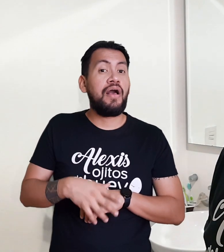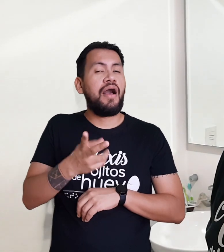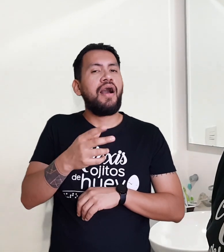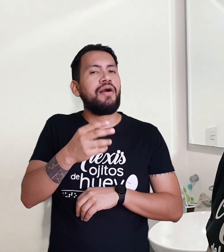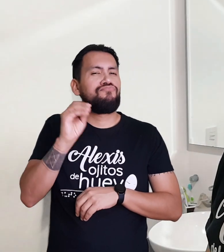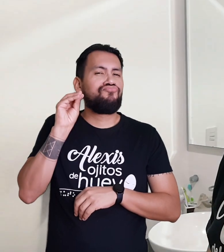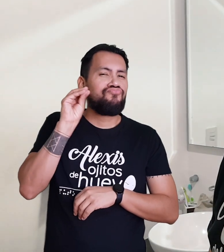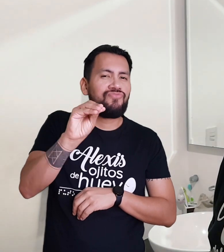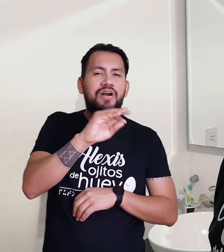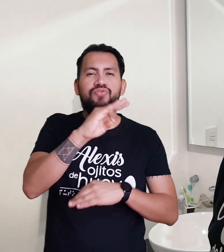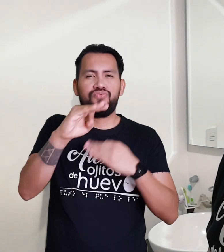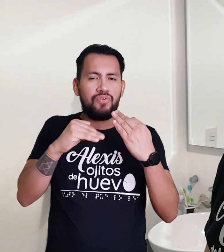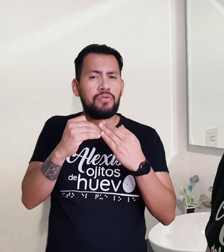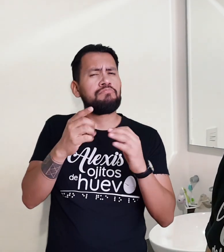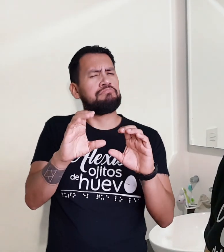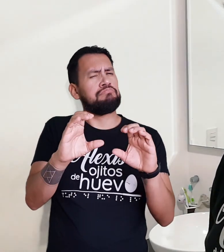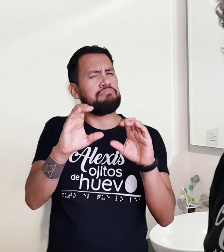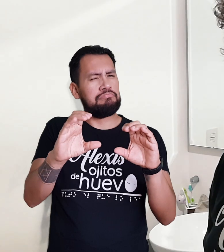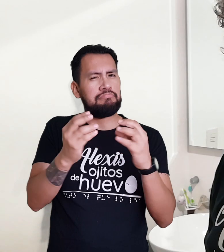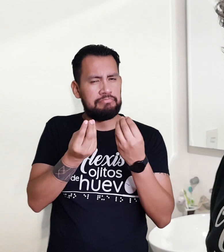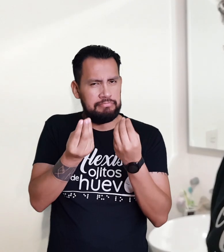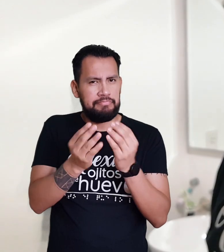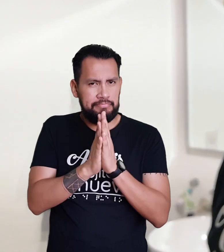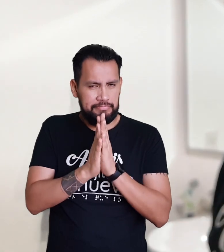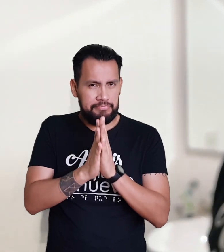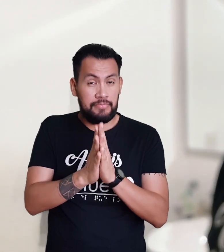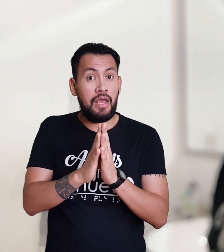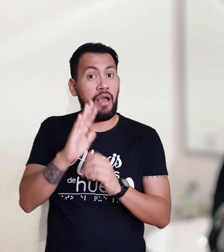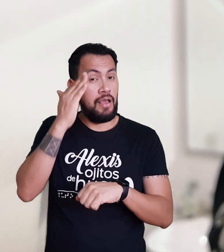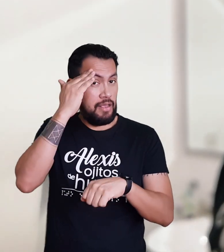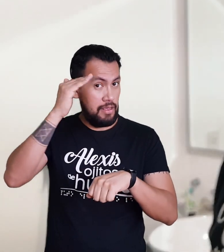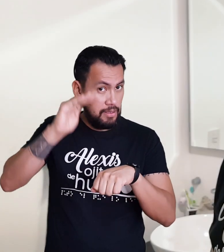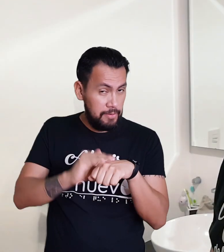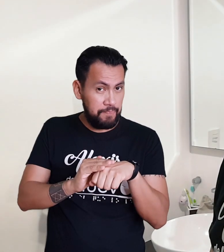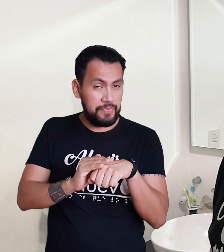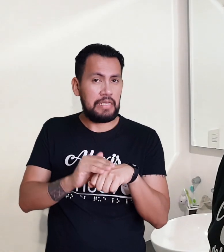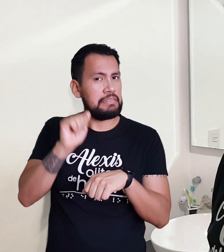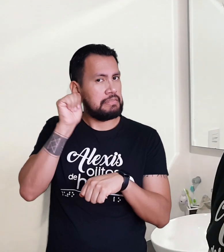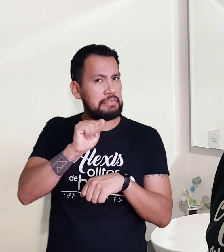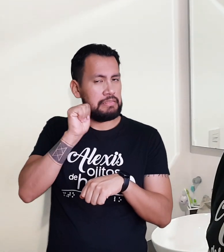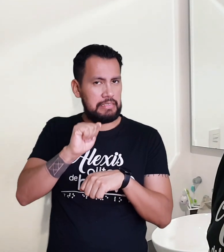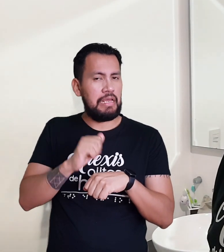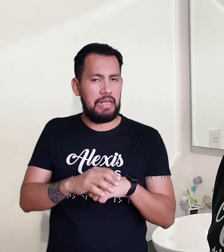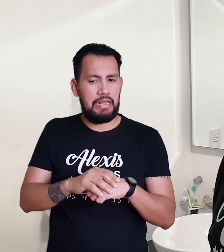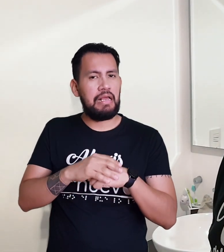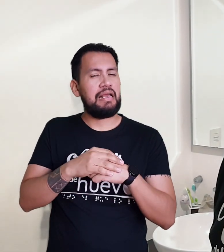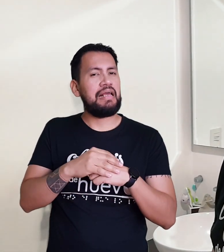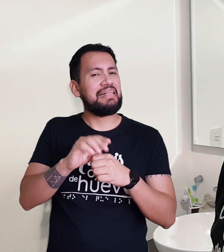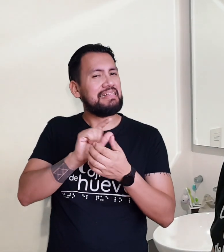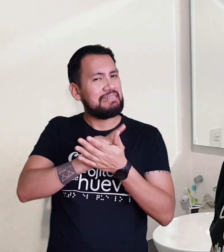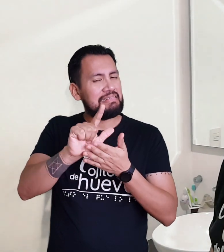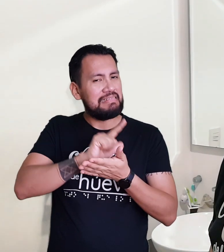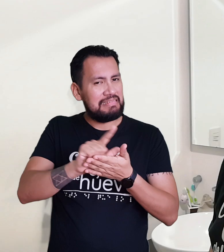gracias Por acompañarme En este bonito momento Que es Cagar Conmigo Así como hay gente Que los invita a